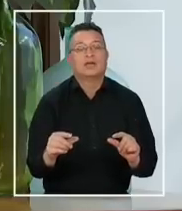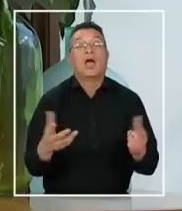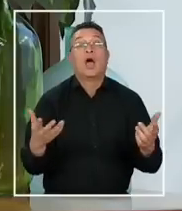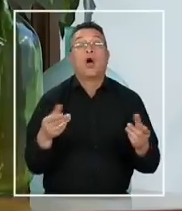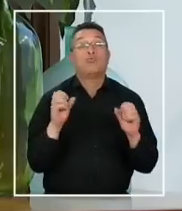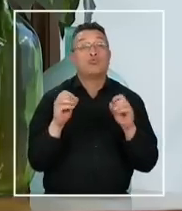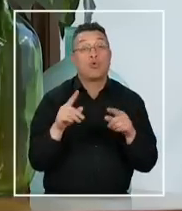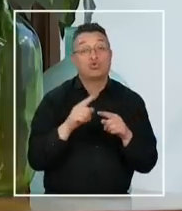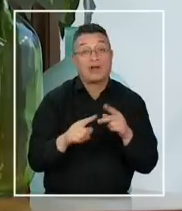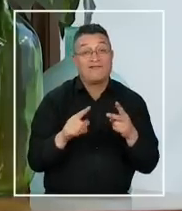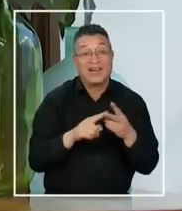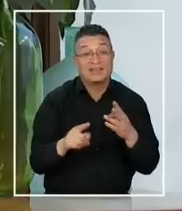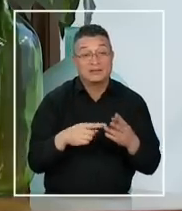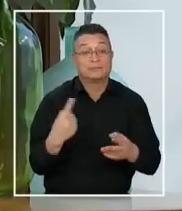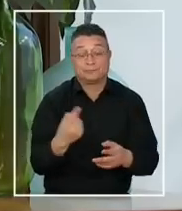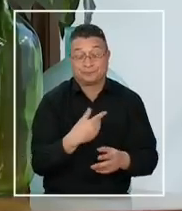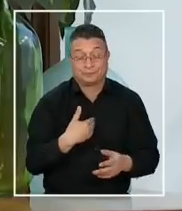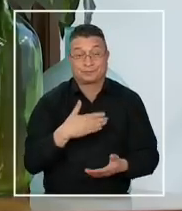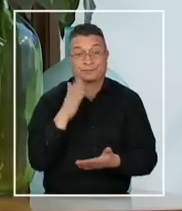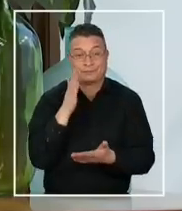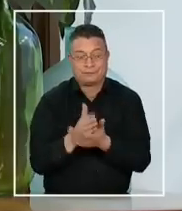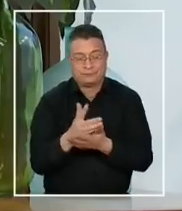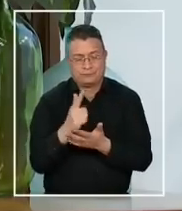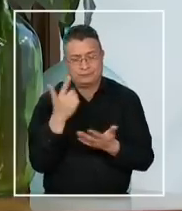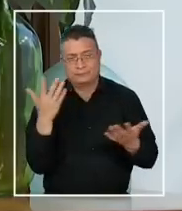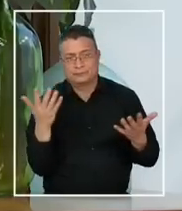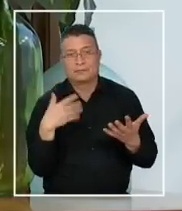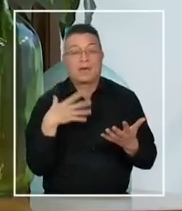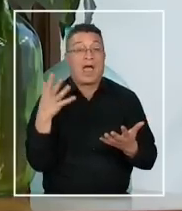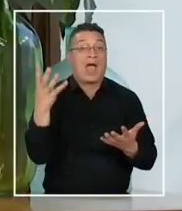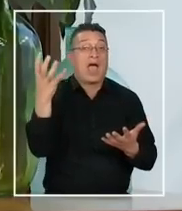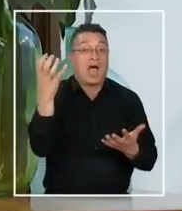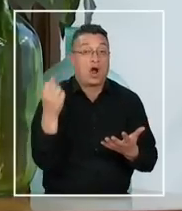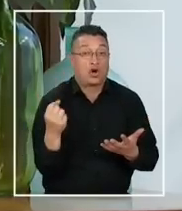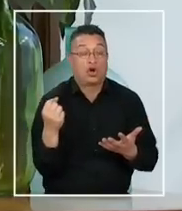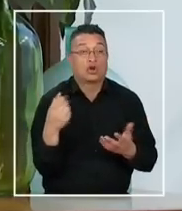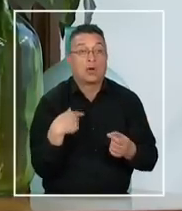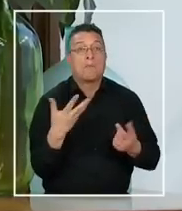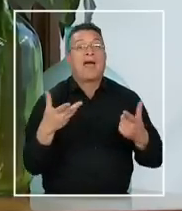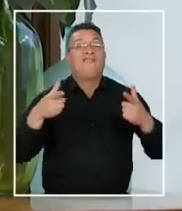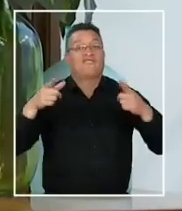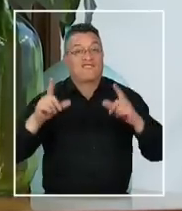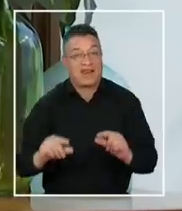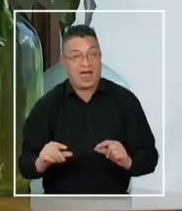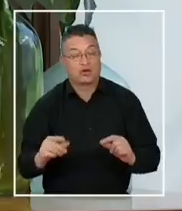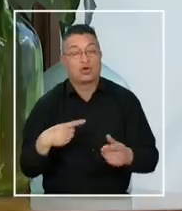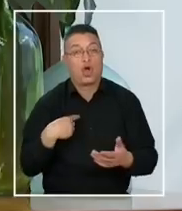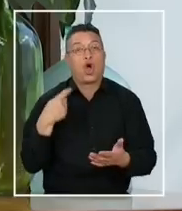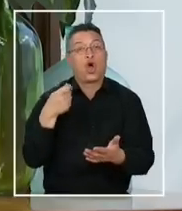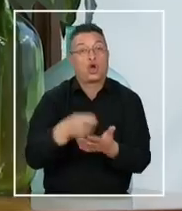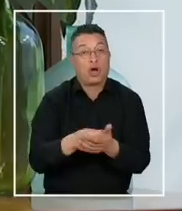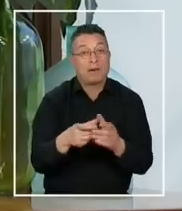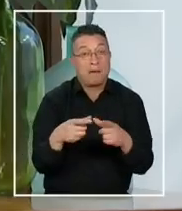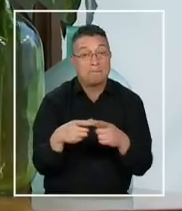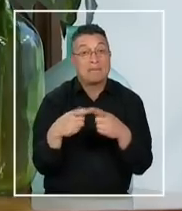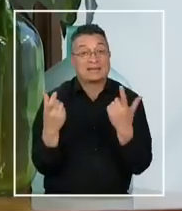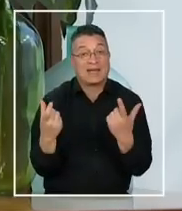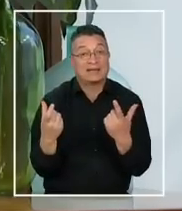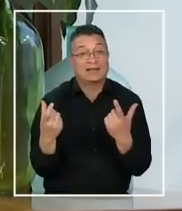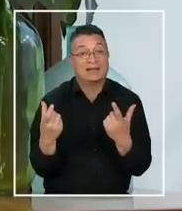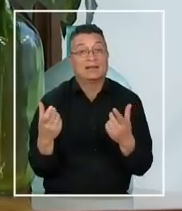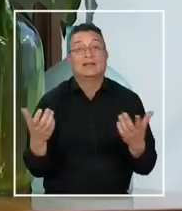tenemos que decidir para ahorrar y que sea más barato la compra de ese pasaje,